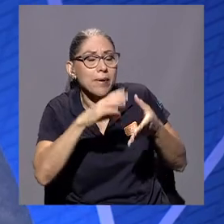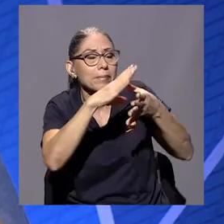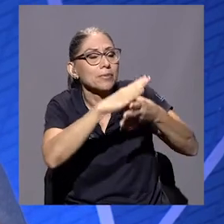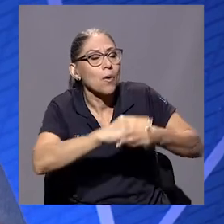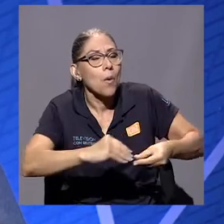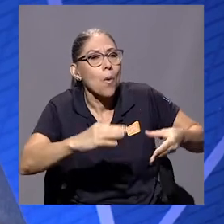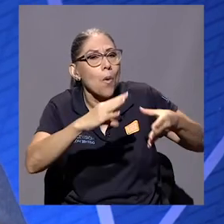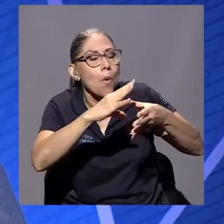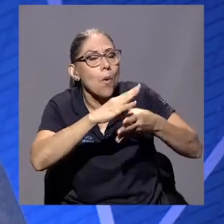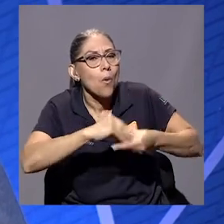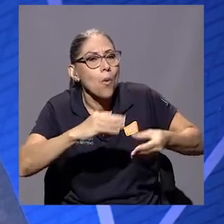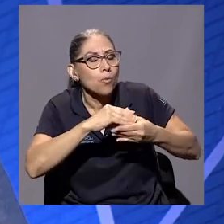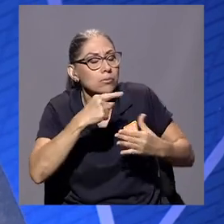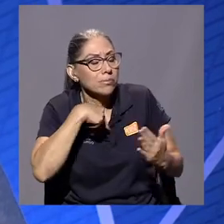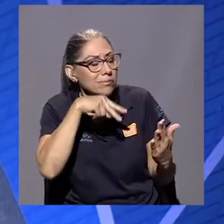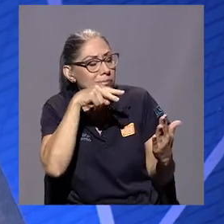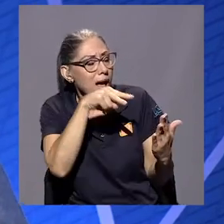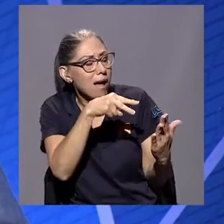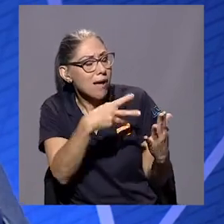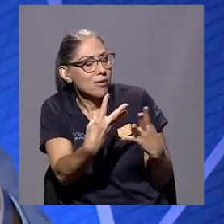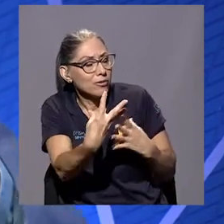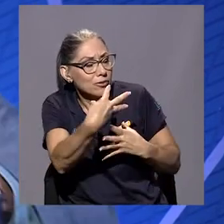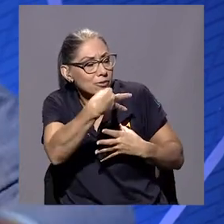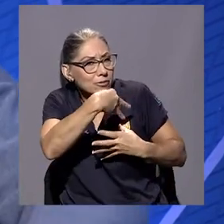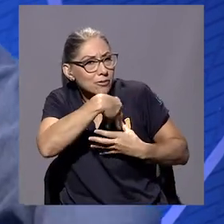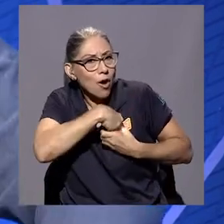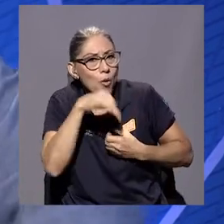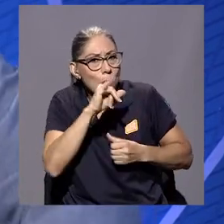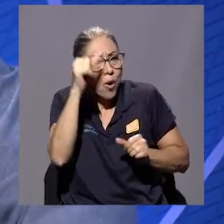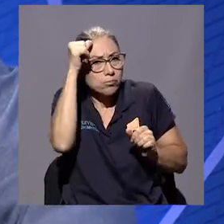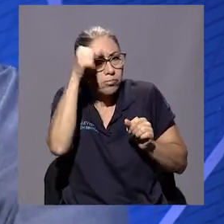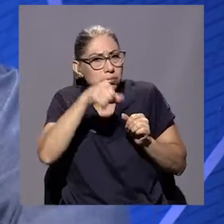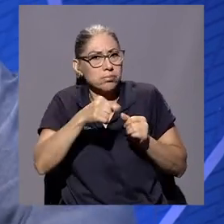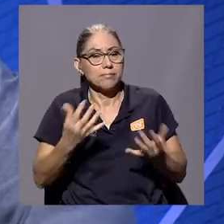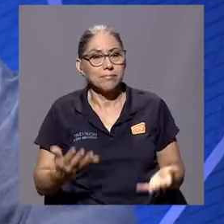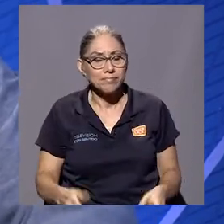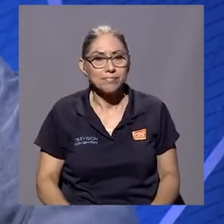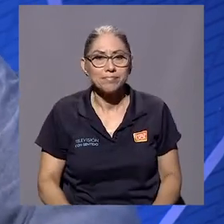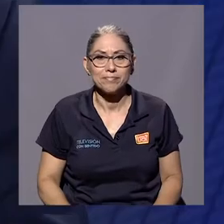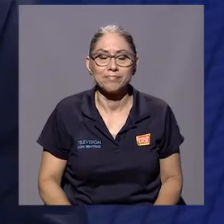y que le pega a uno como añoranza inclusive.